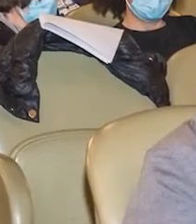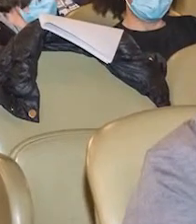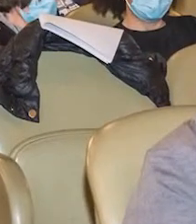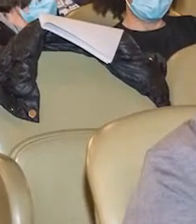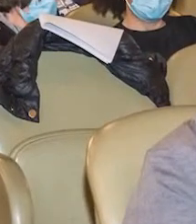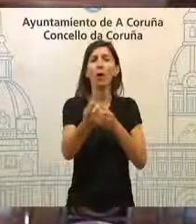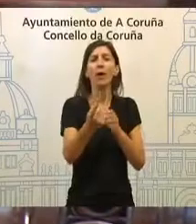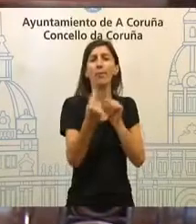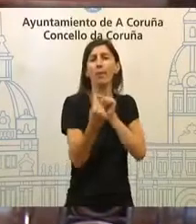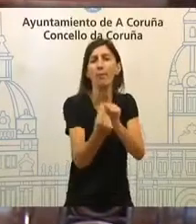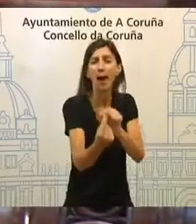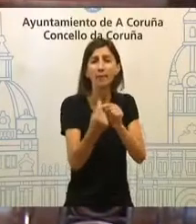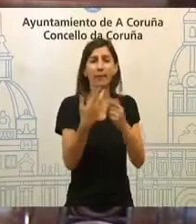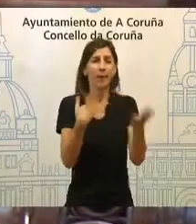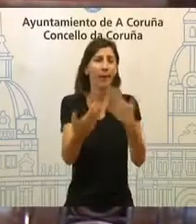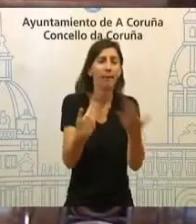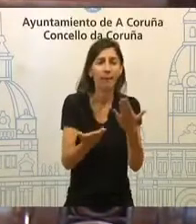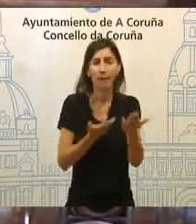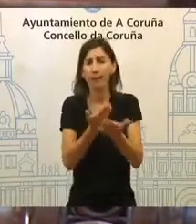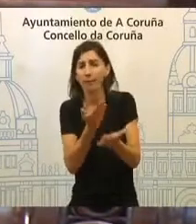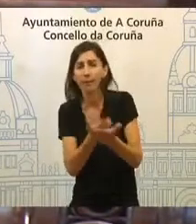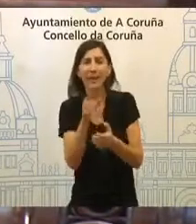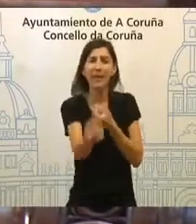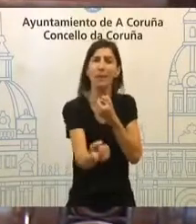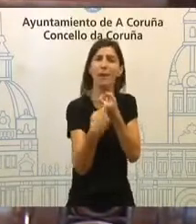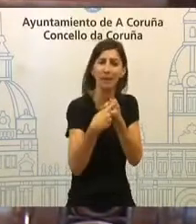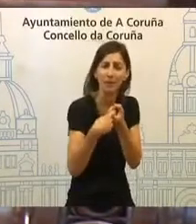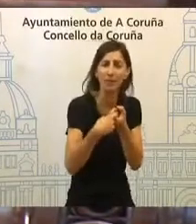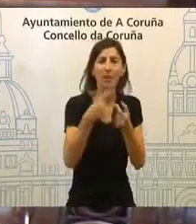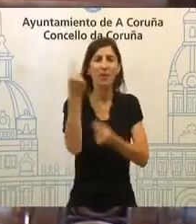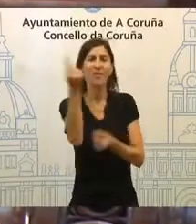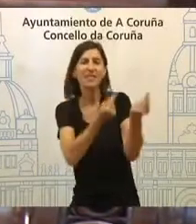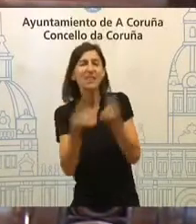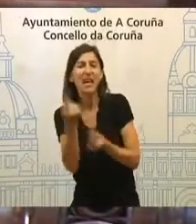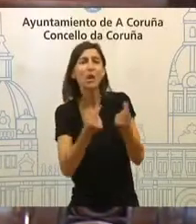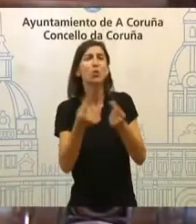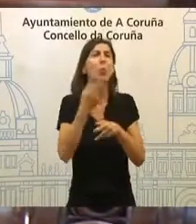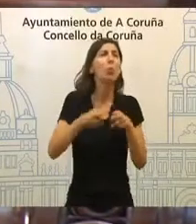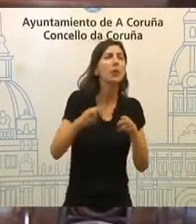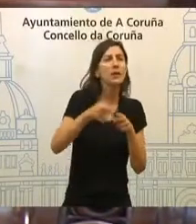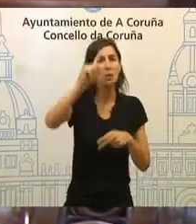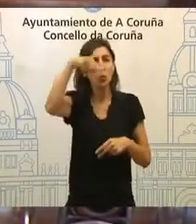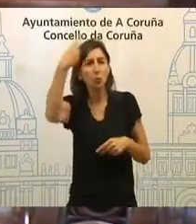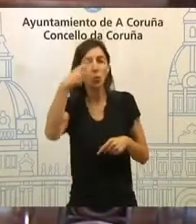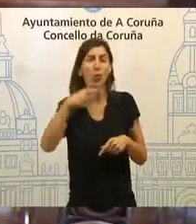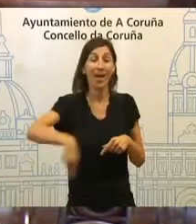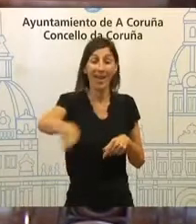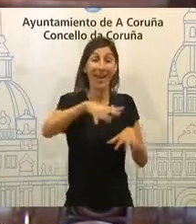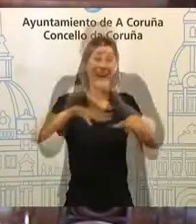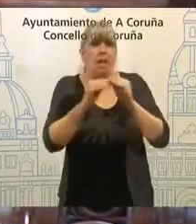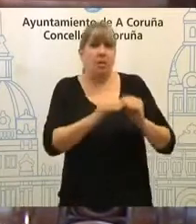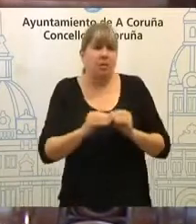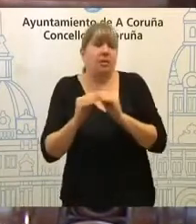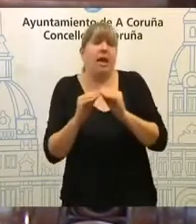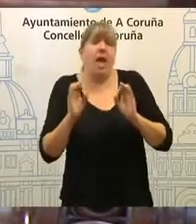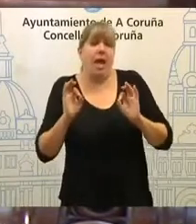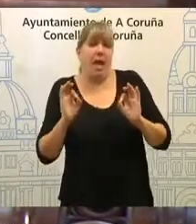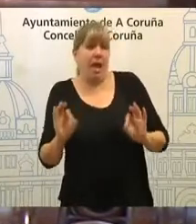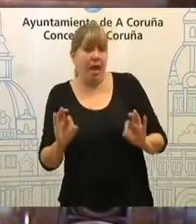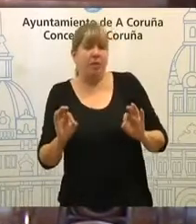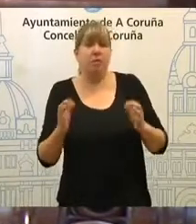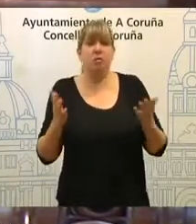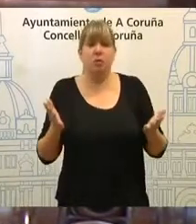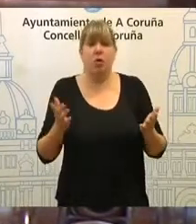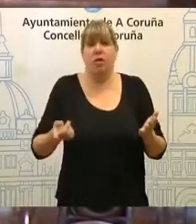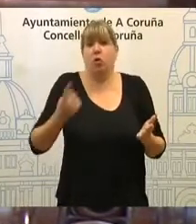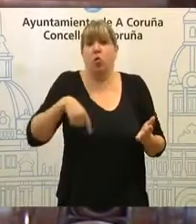críticas pero fundamentalmente non que formar parte do deseño das políticas culturais nesta cidade. Creo que a nosa,